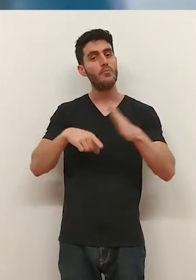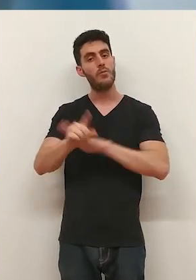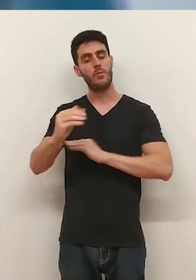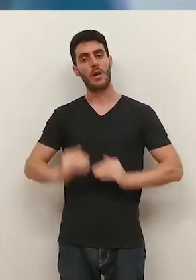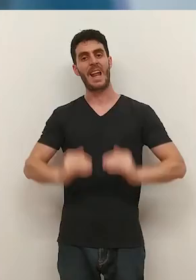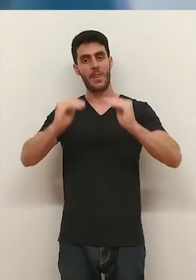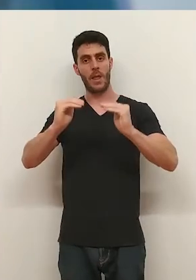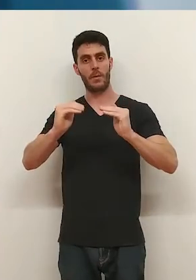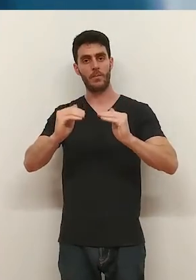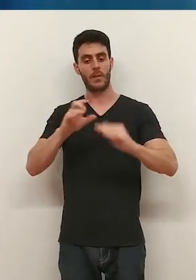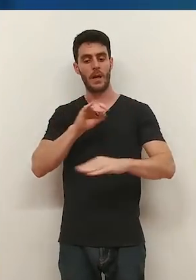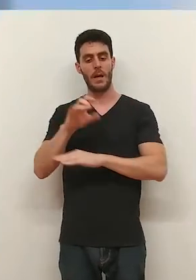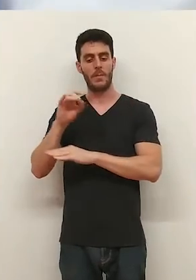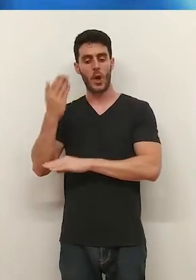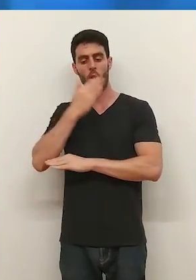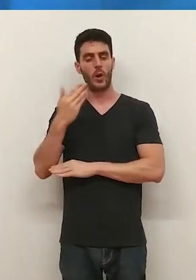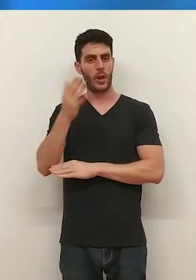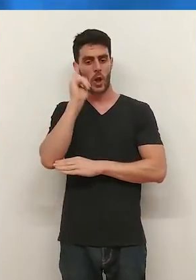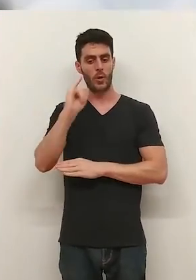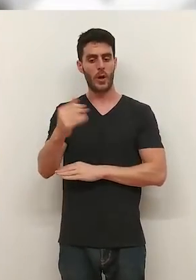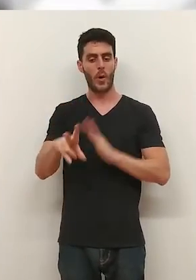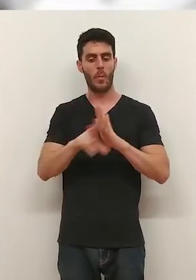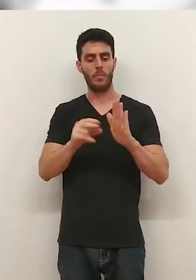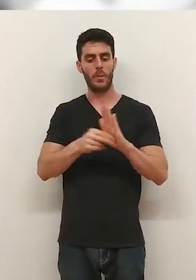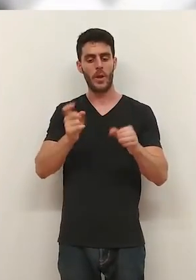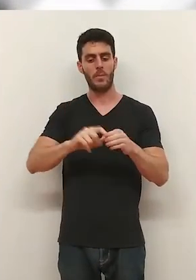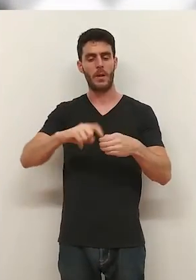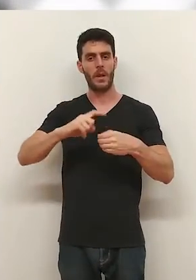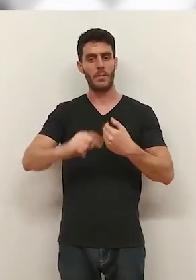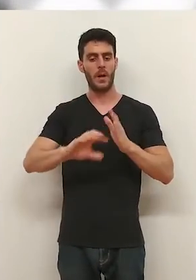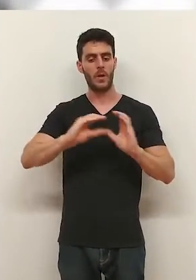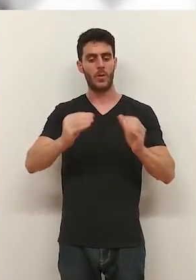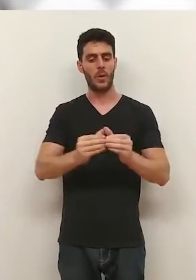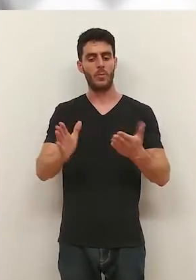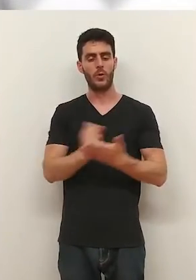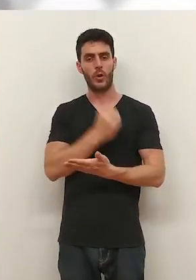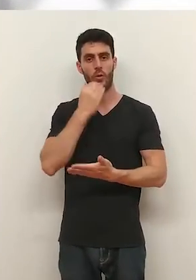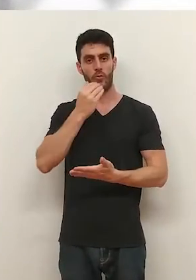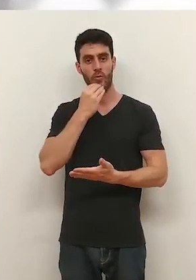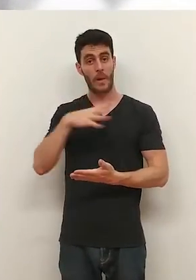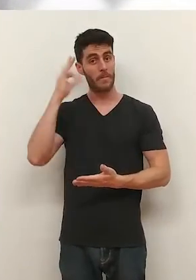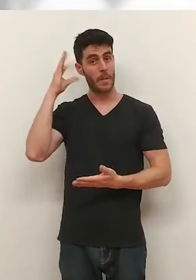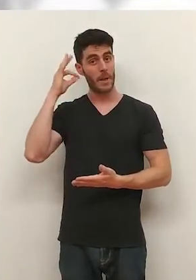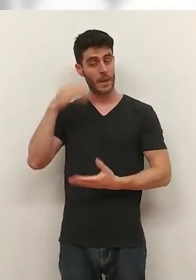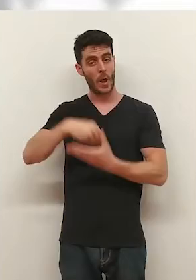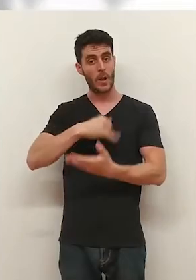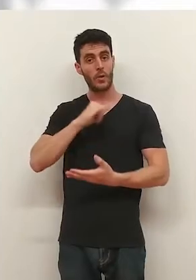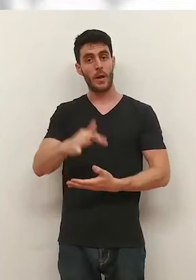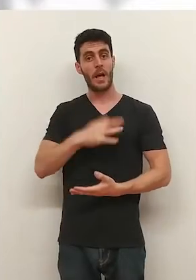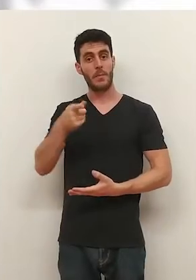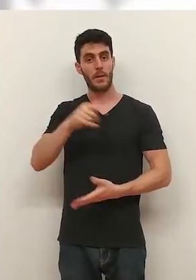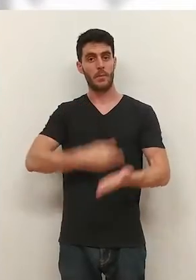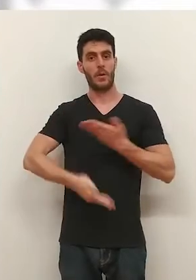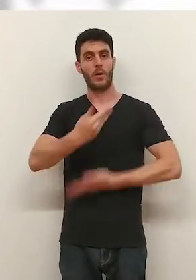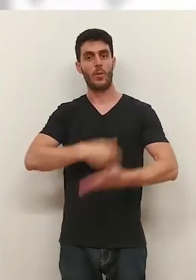Juntas. La primera iniciativa ha sido el envío a los colegios riojanos de un vídeo en el que han participado todos los clubes que cuentan con algún equipo de fútbol